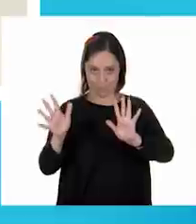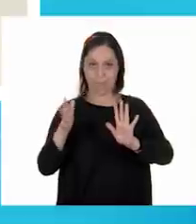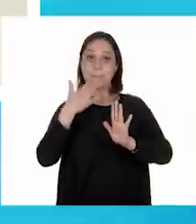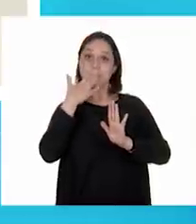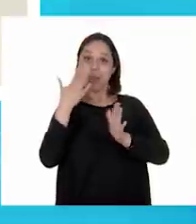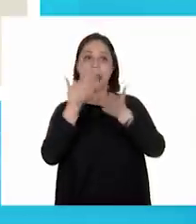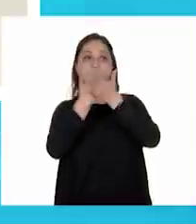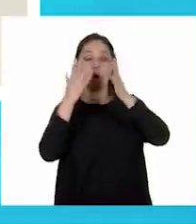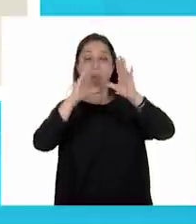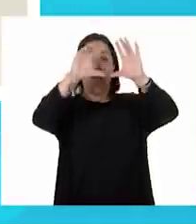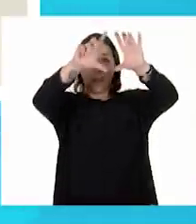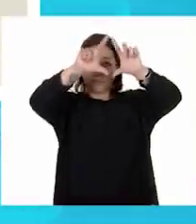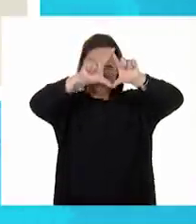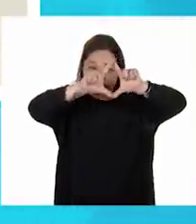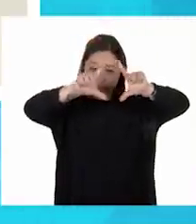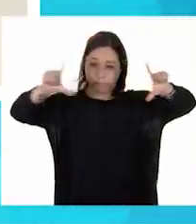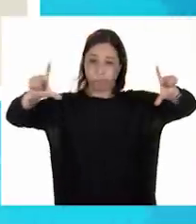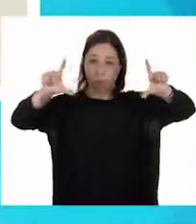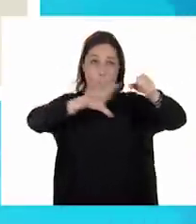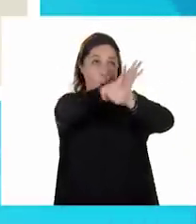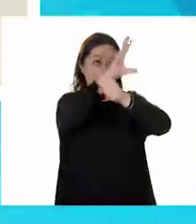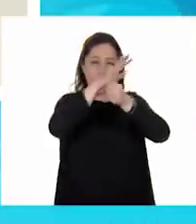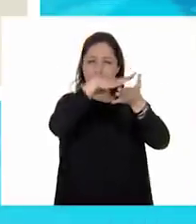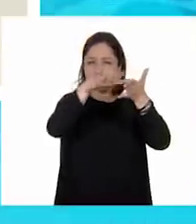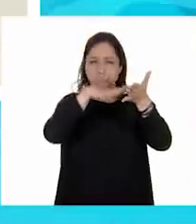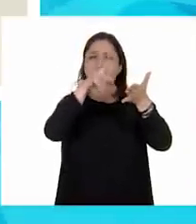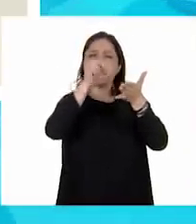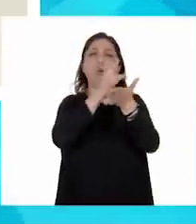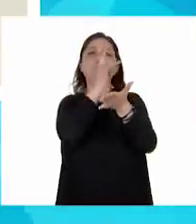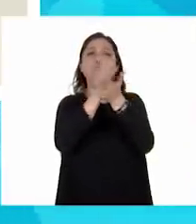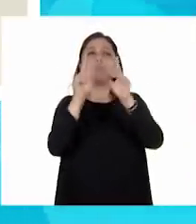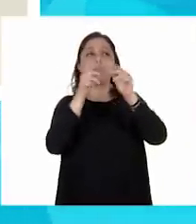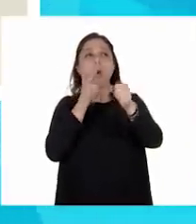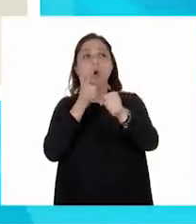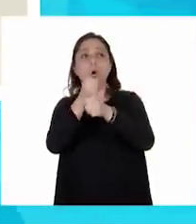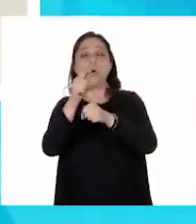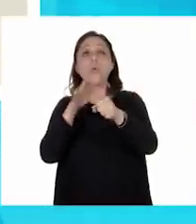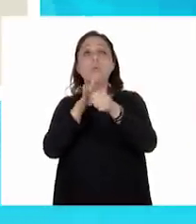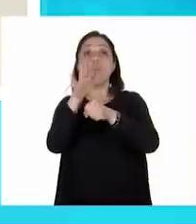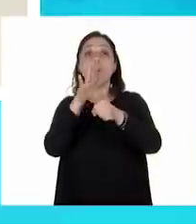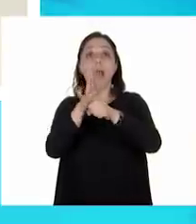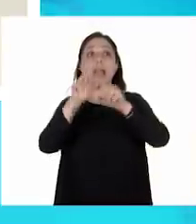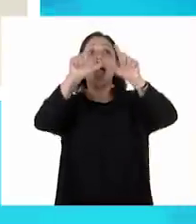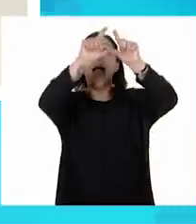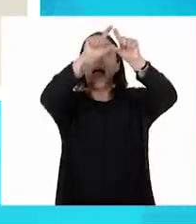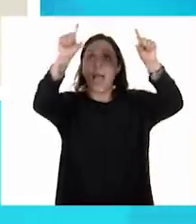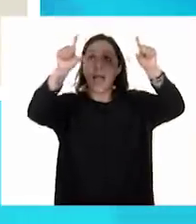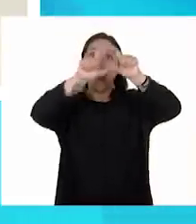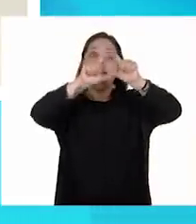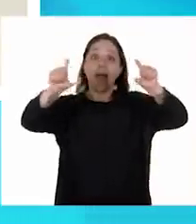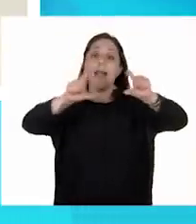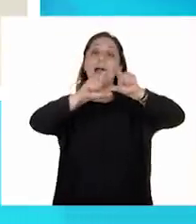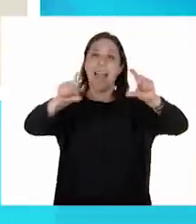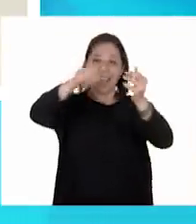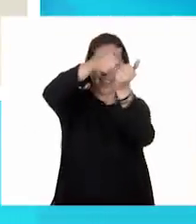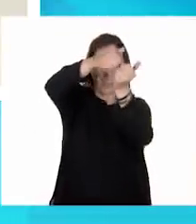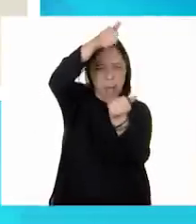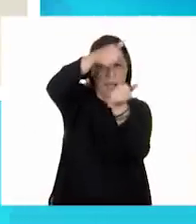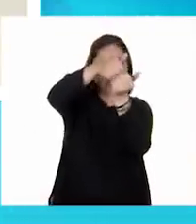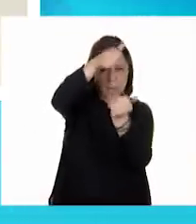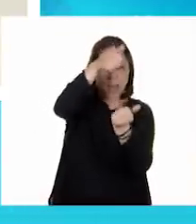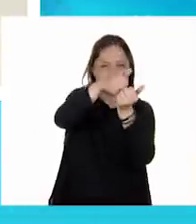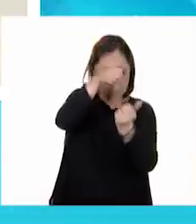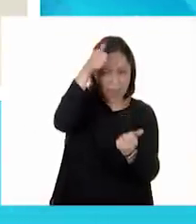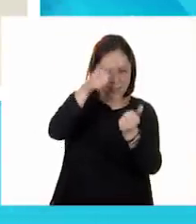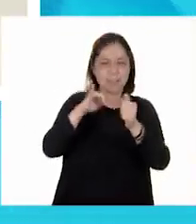a señalar. Ahí está. Vamos a resaltar que está... En párrafos, como habías mencionado. ¿Dónde empieza?